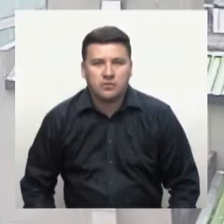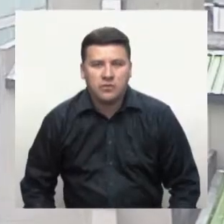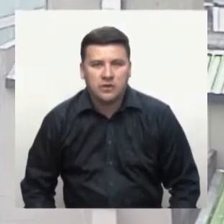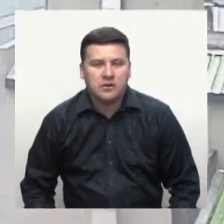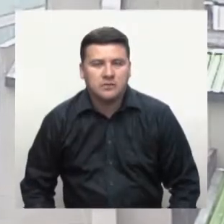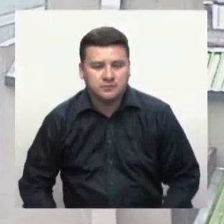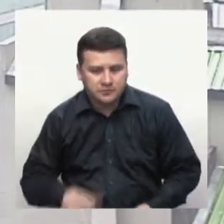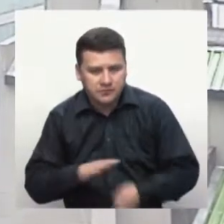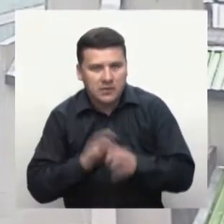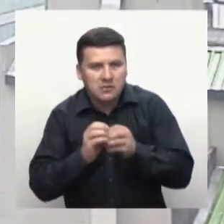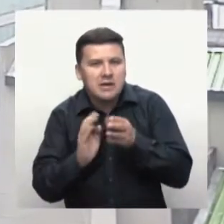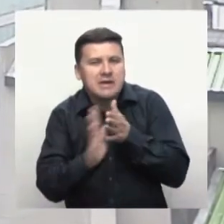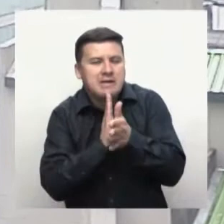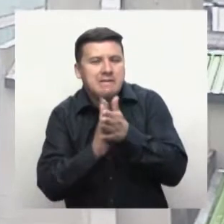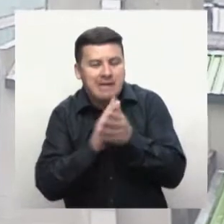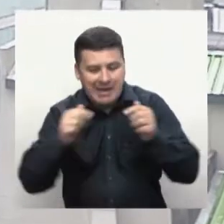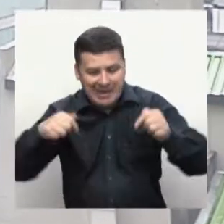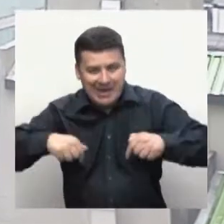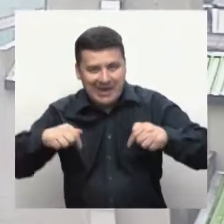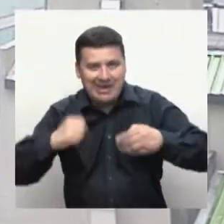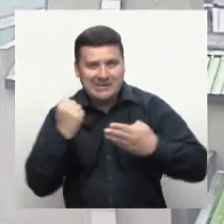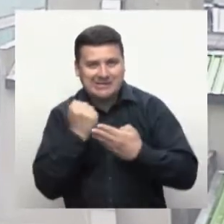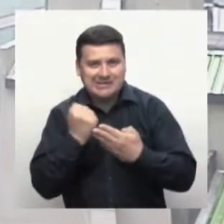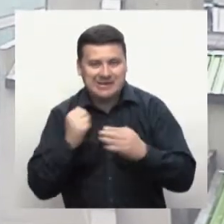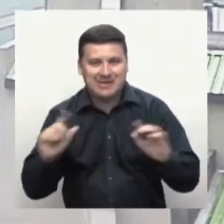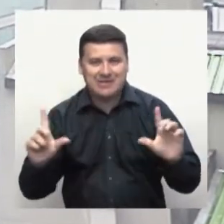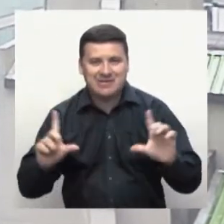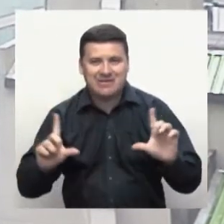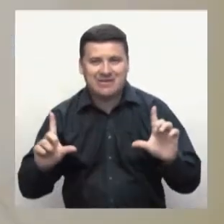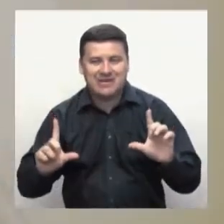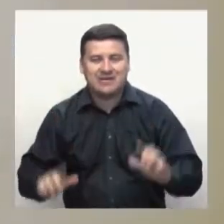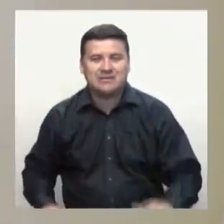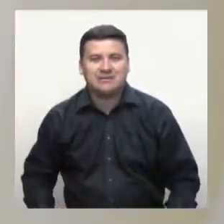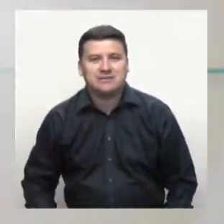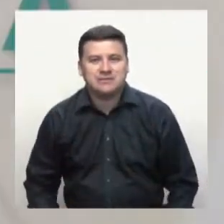Y seguimos con más información aquí en SENA TV.